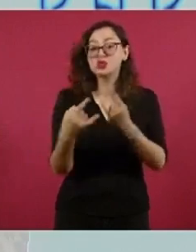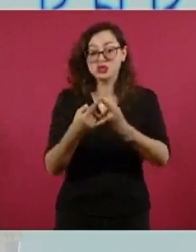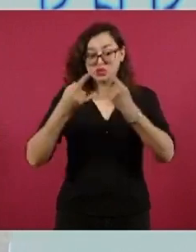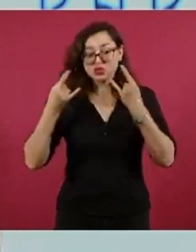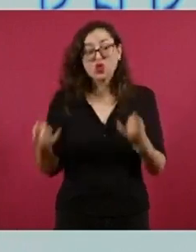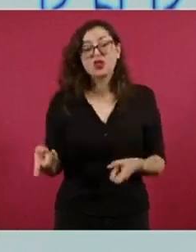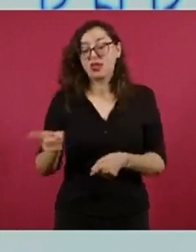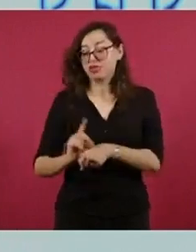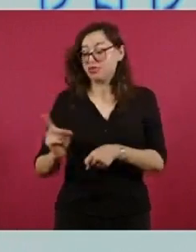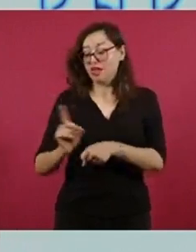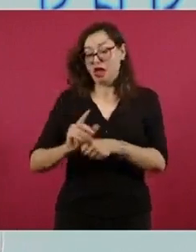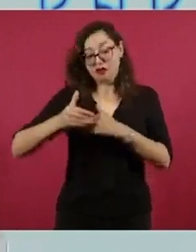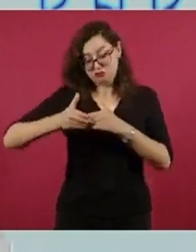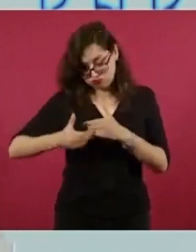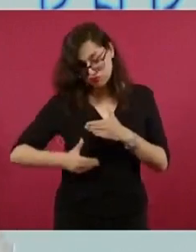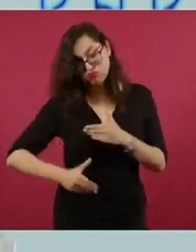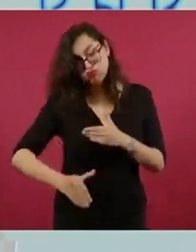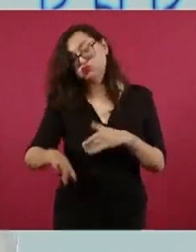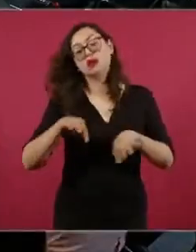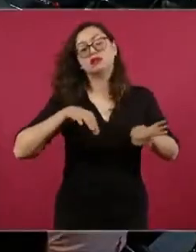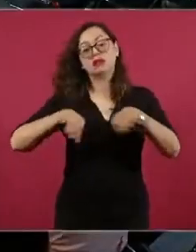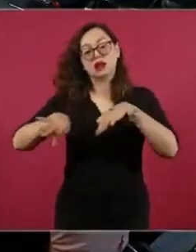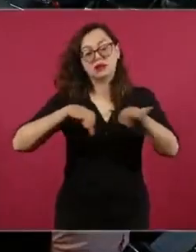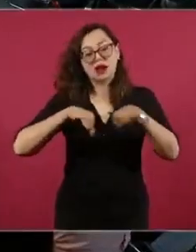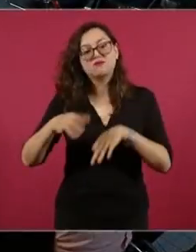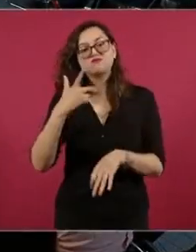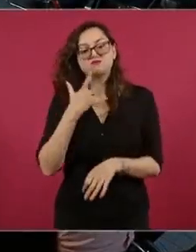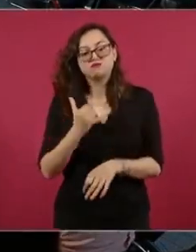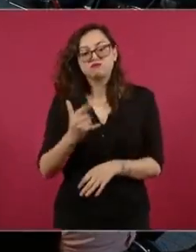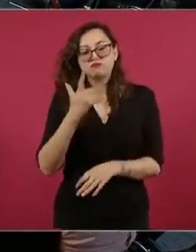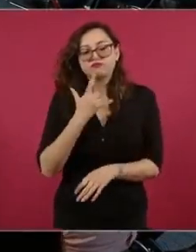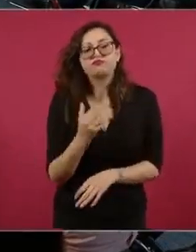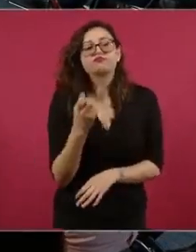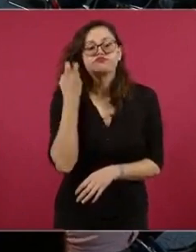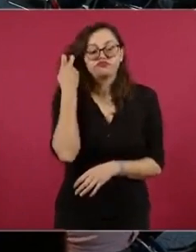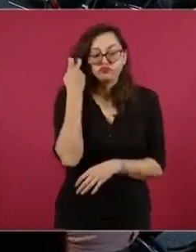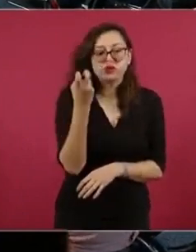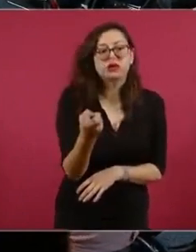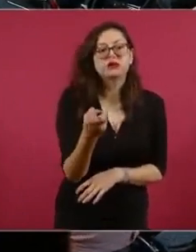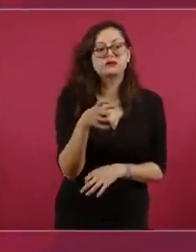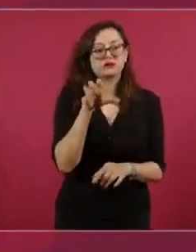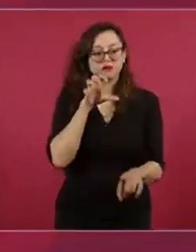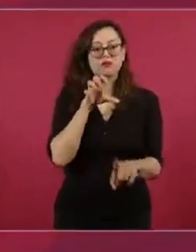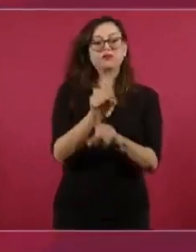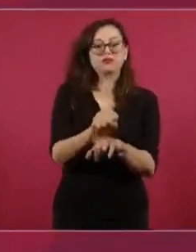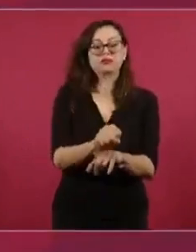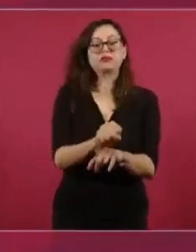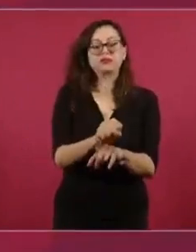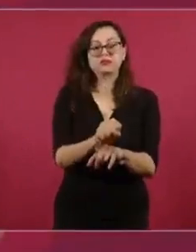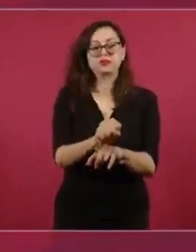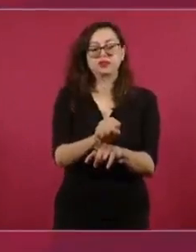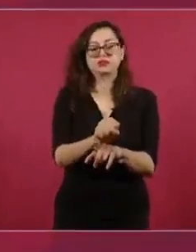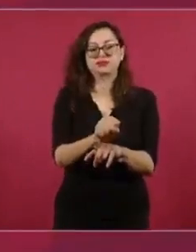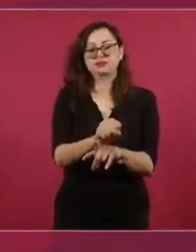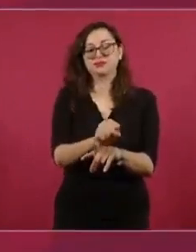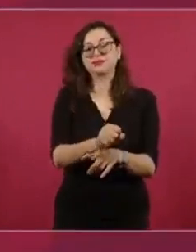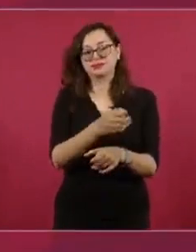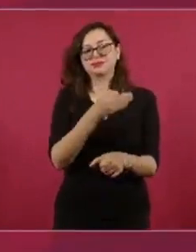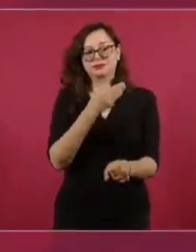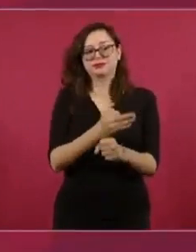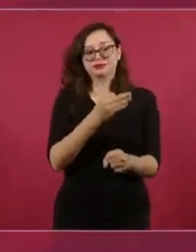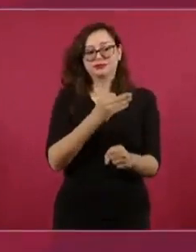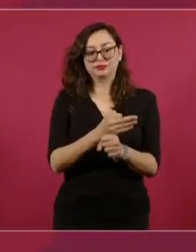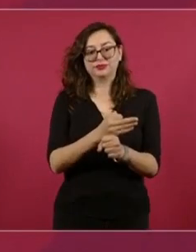con su día a día, su trabajo, su dedicación, el poder cristalizar este momento único de